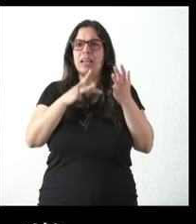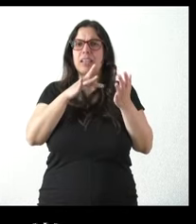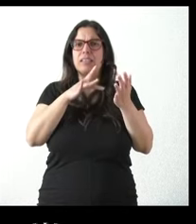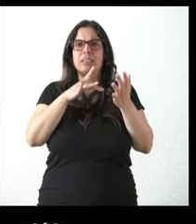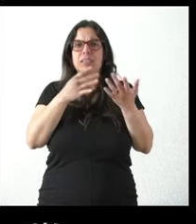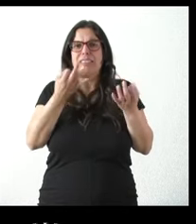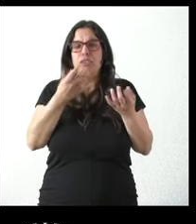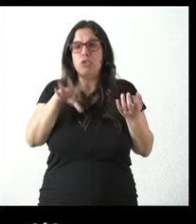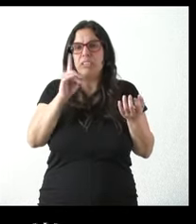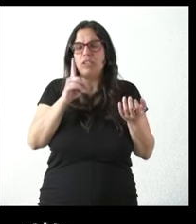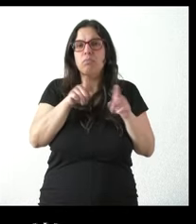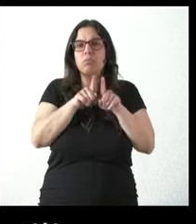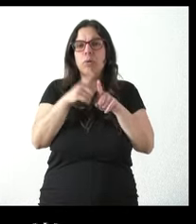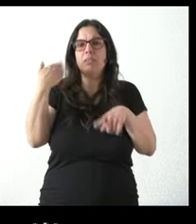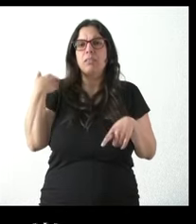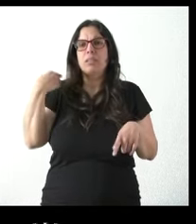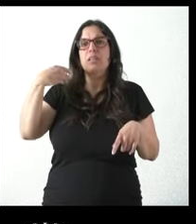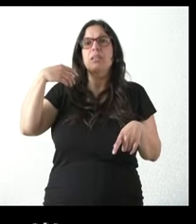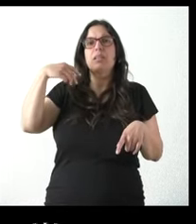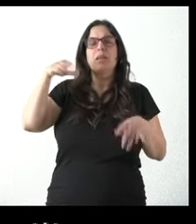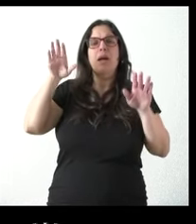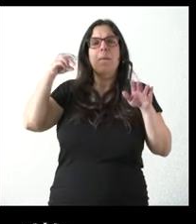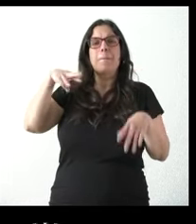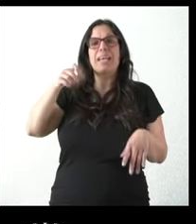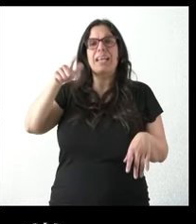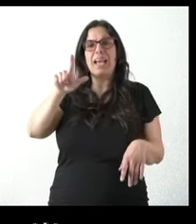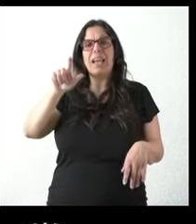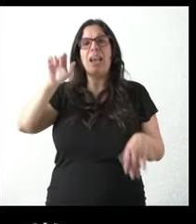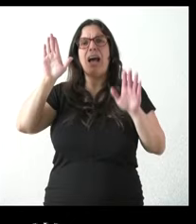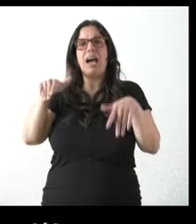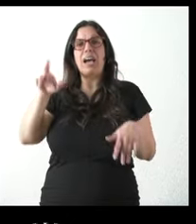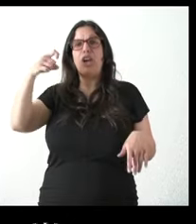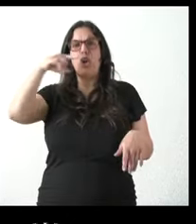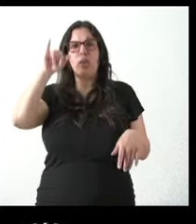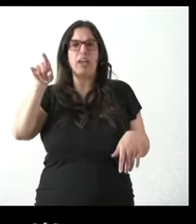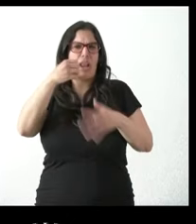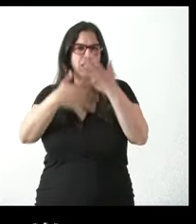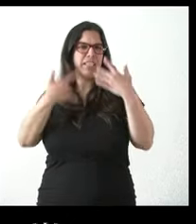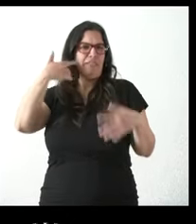el gobierno era del Partido Popular hubo unas listas muy famosas gracias